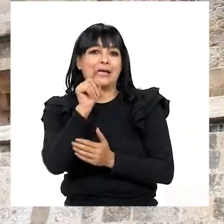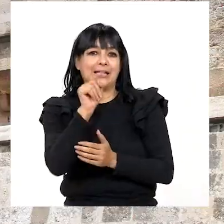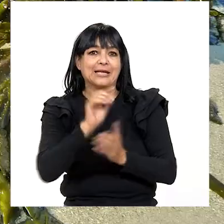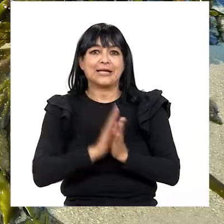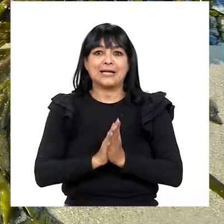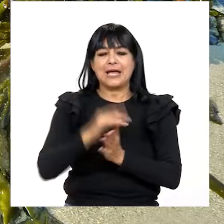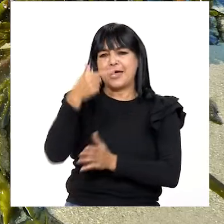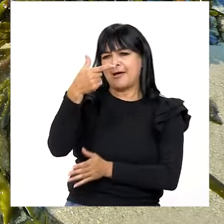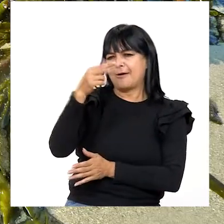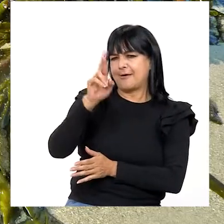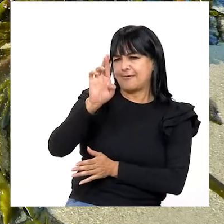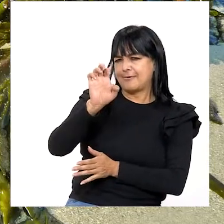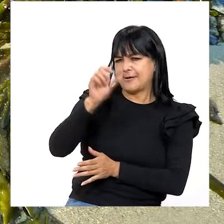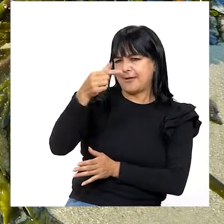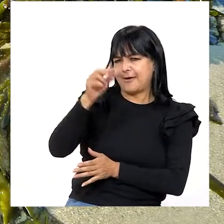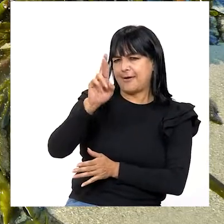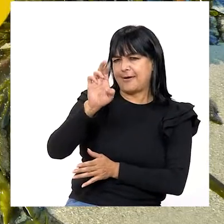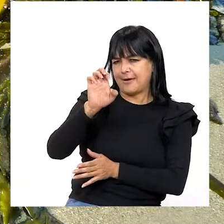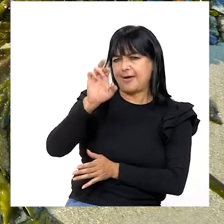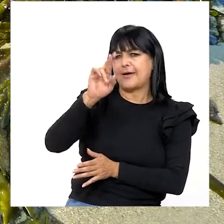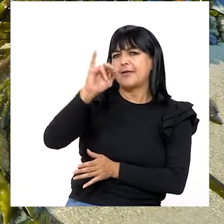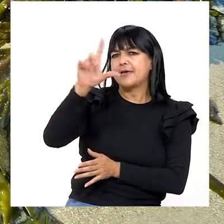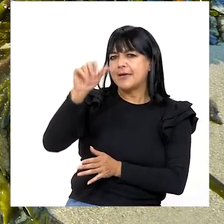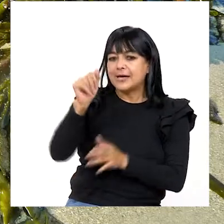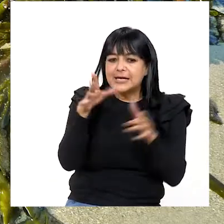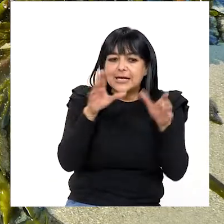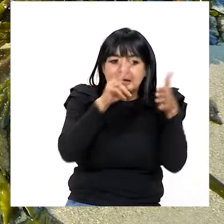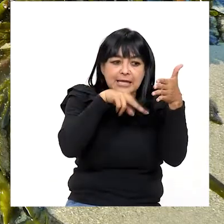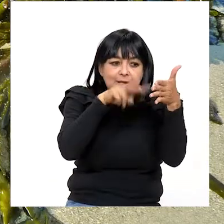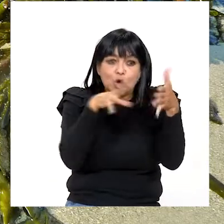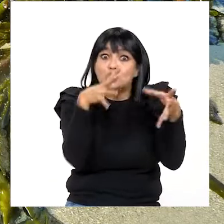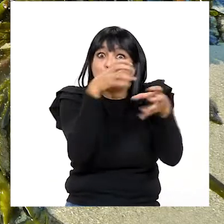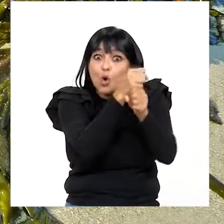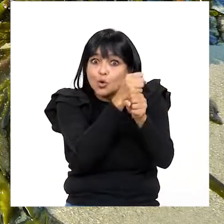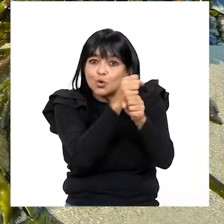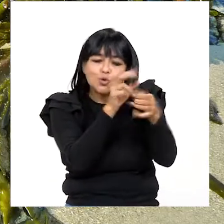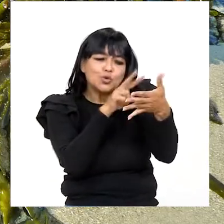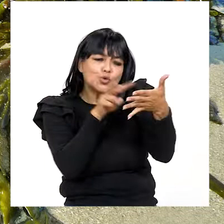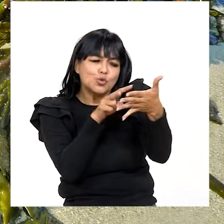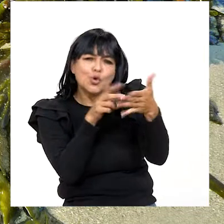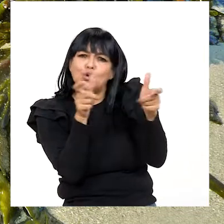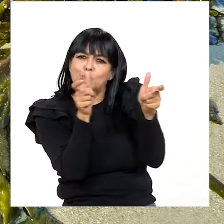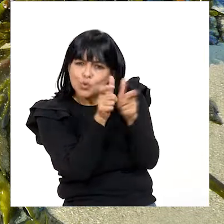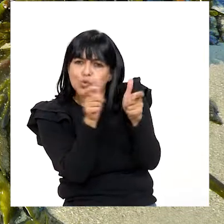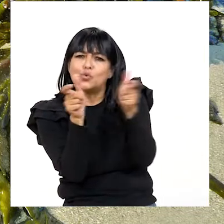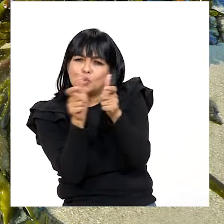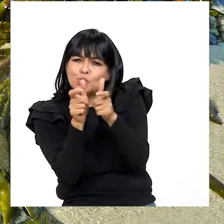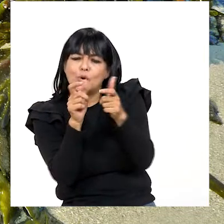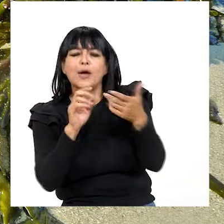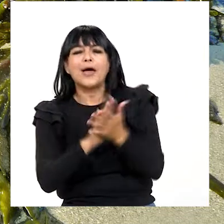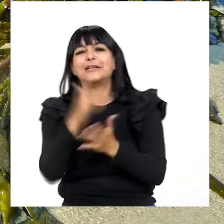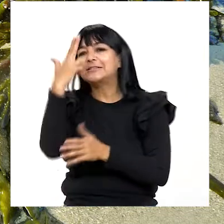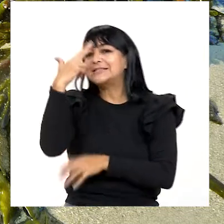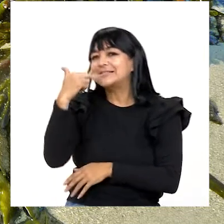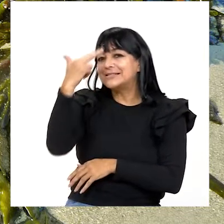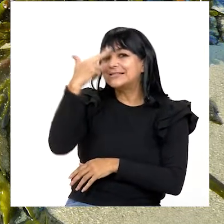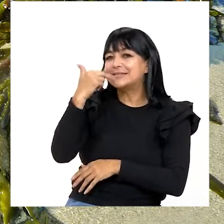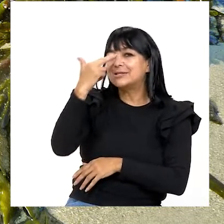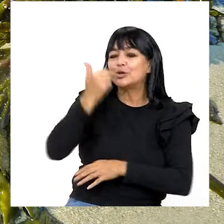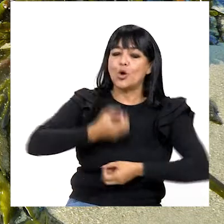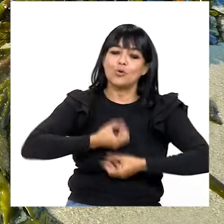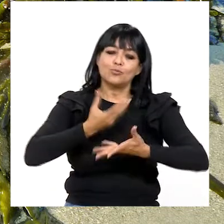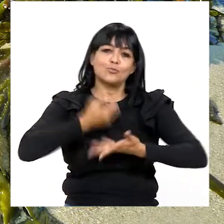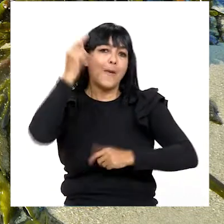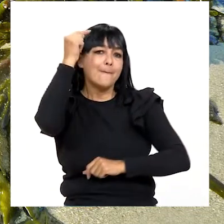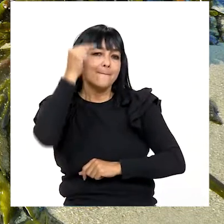Las greguerías son textos cortos que de forma ingeniosa y con humor